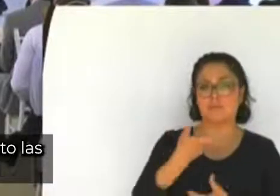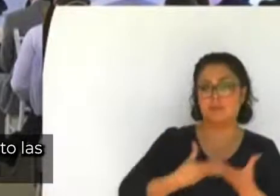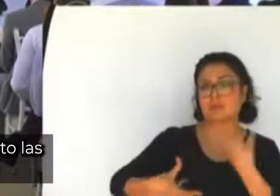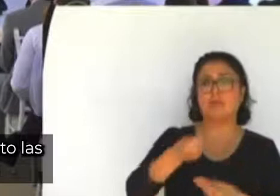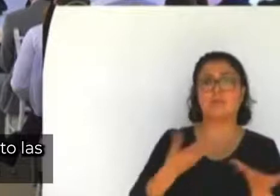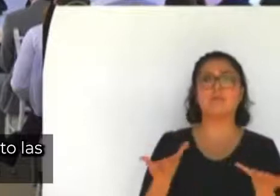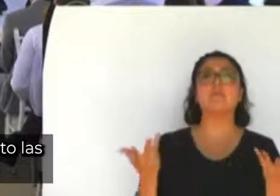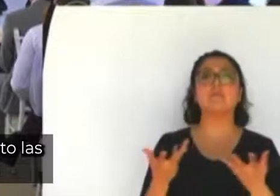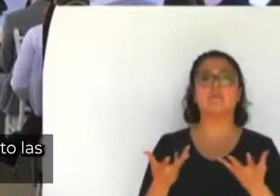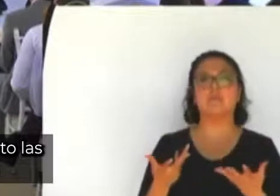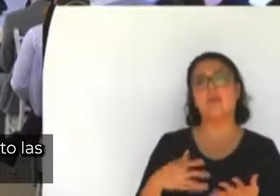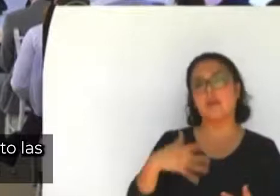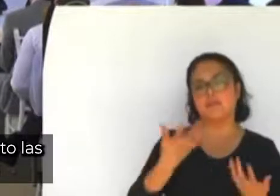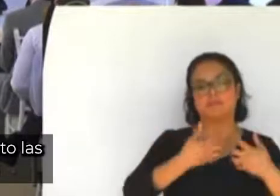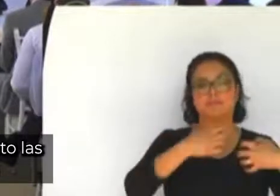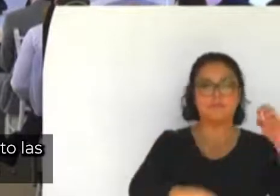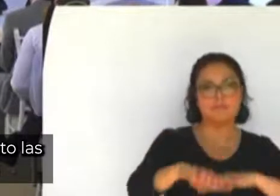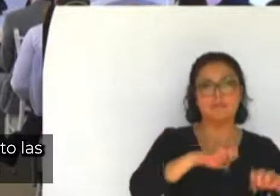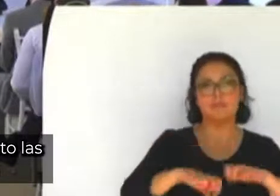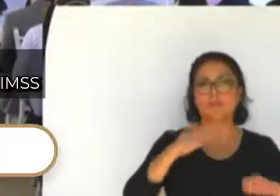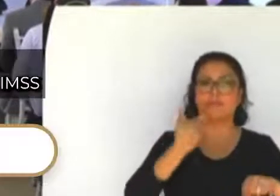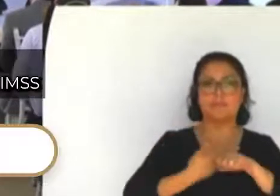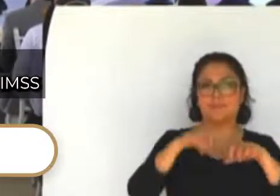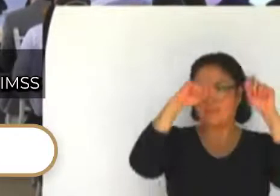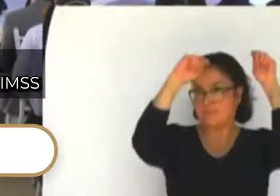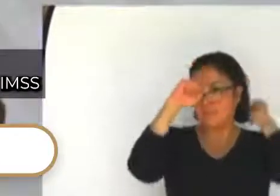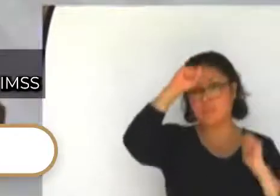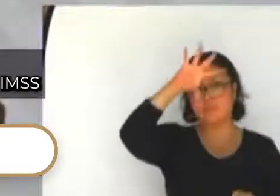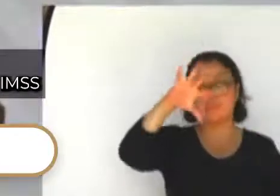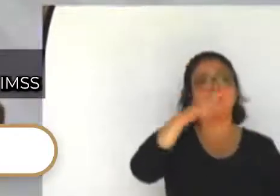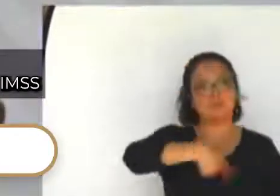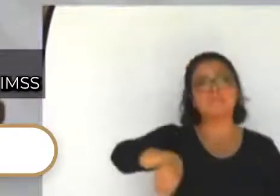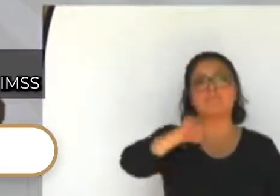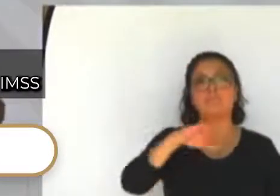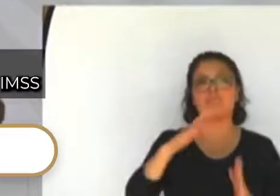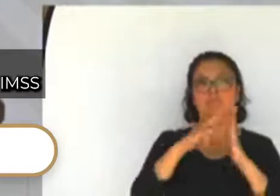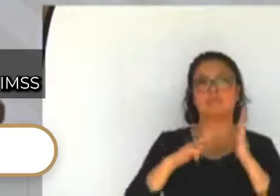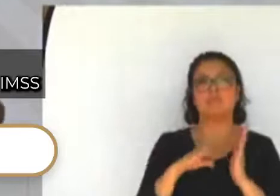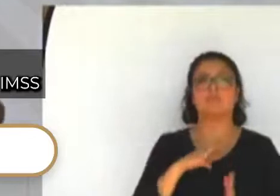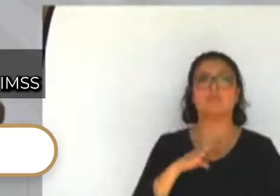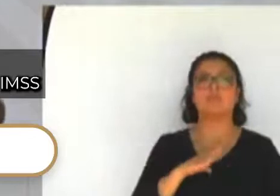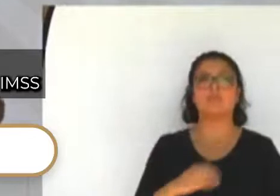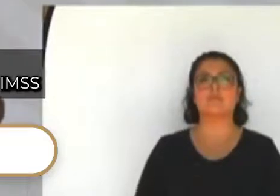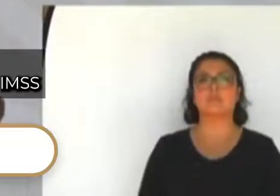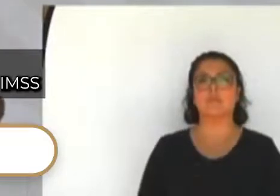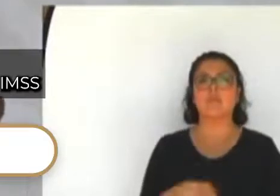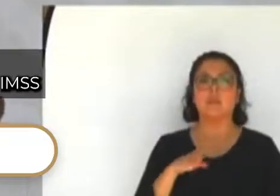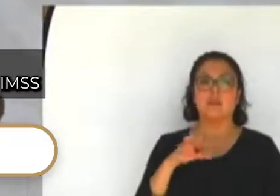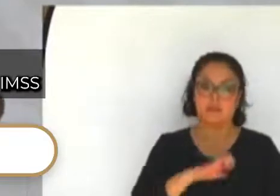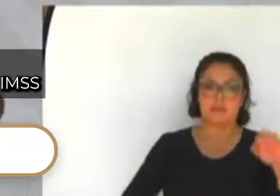documentado y listo las medidas para ser implementadas en los centros de trabajo. Las empresas afiliadas a la Canimex